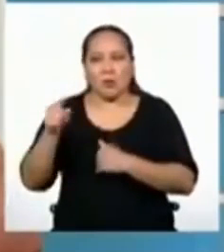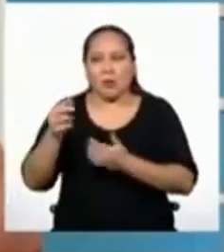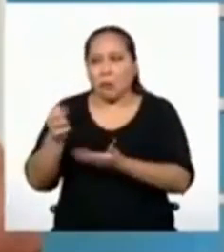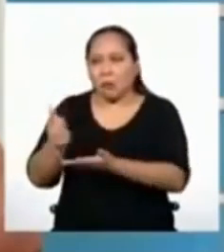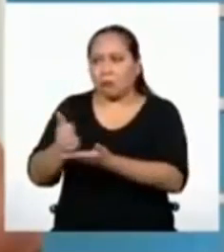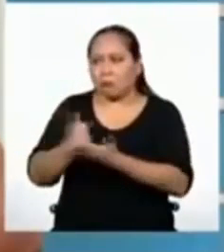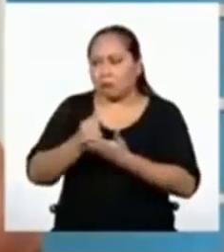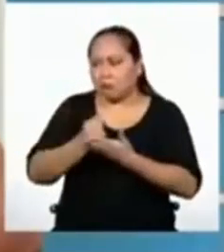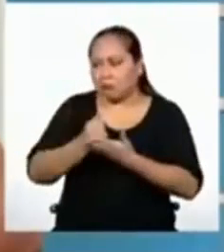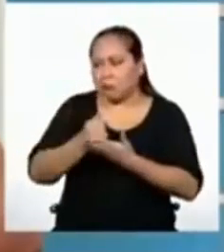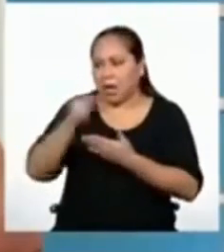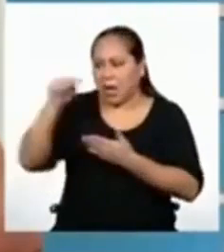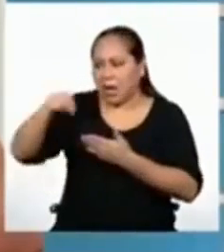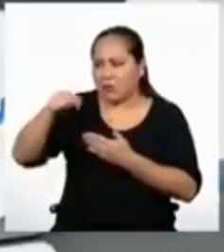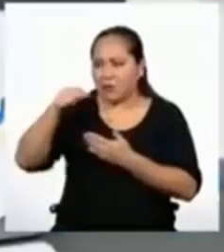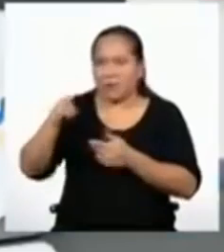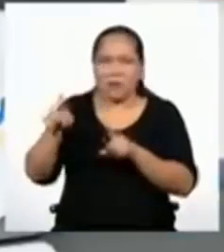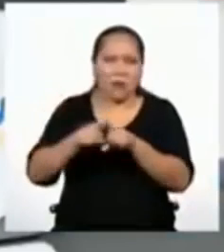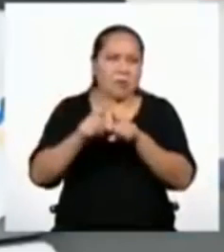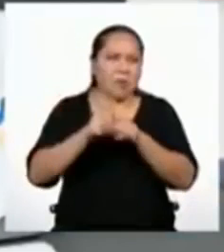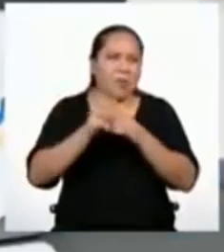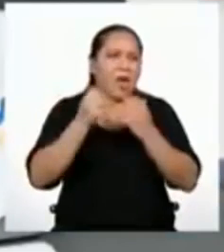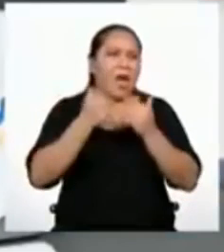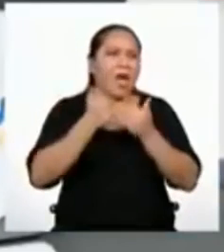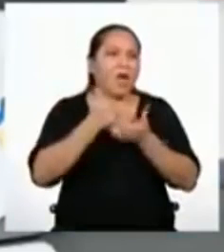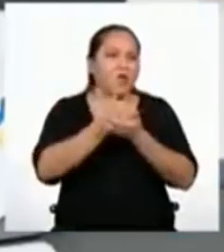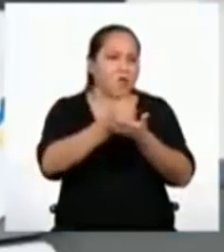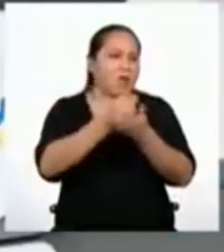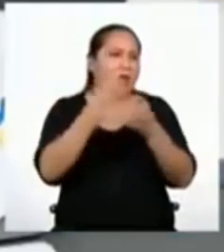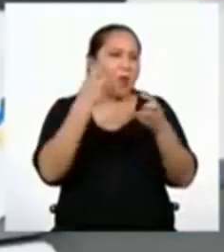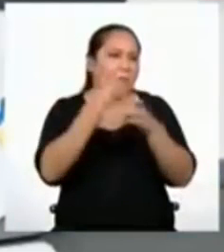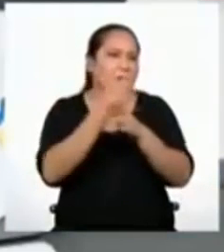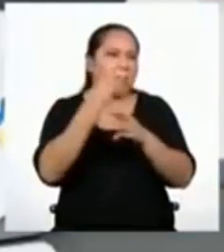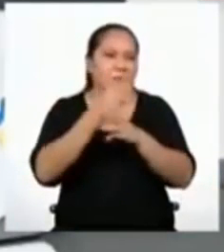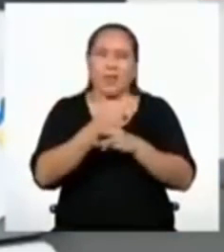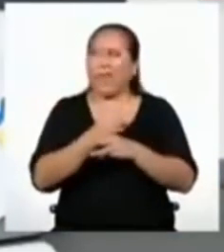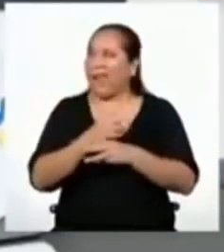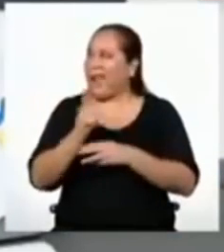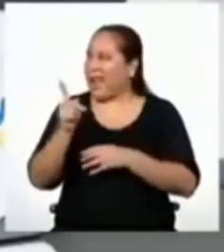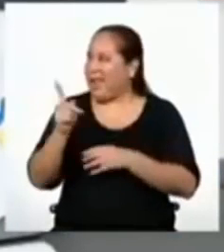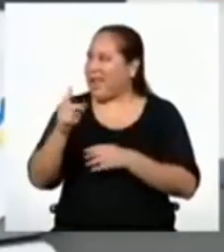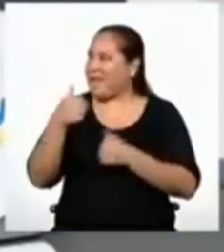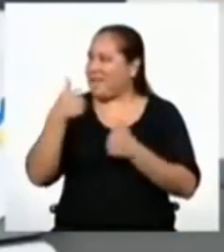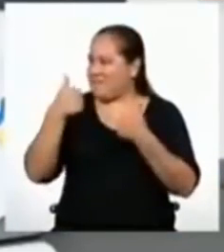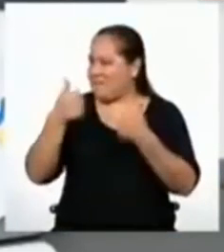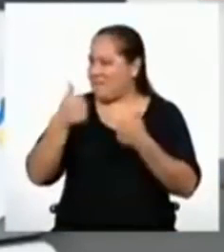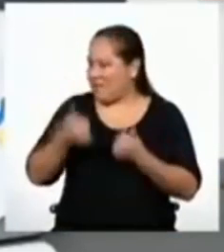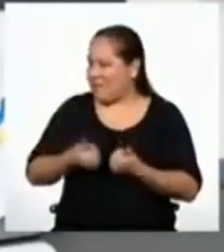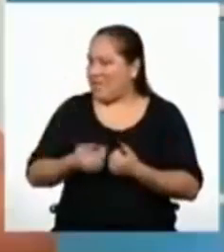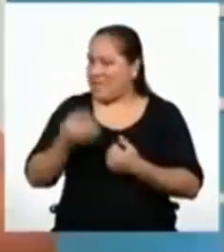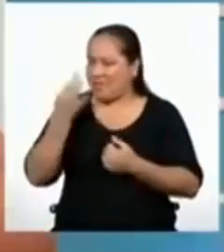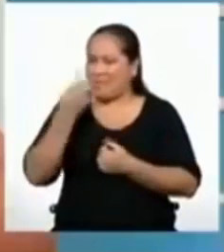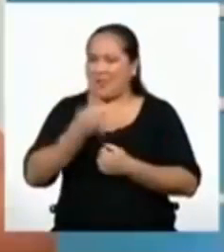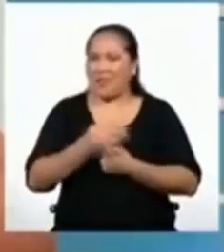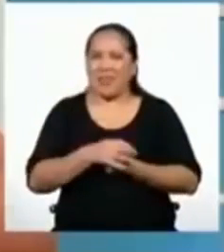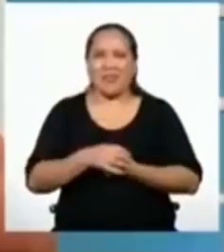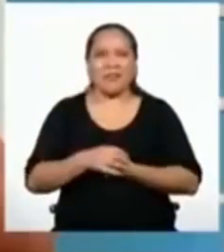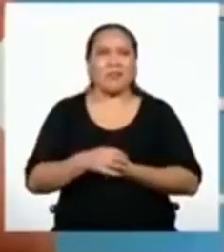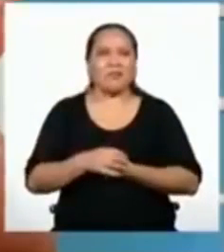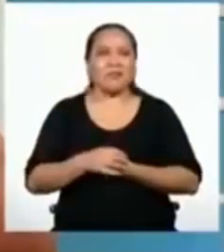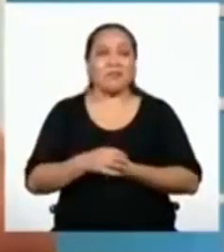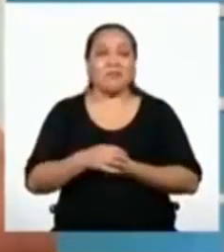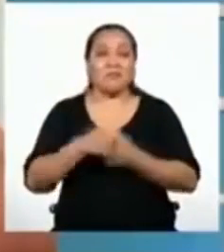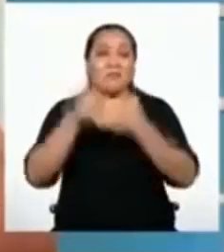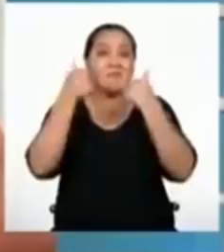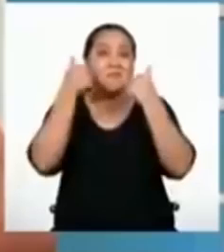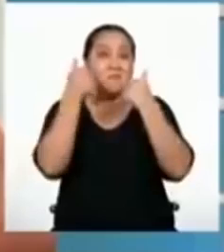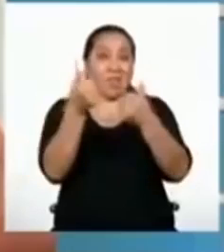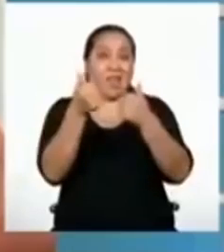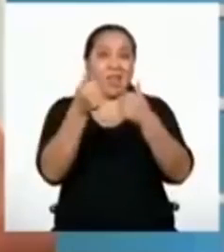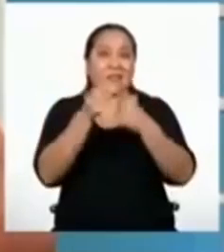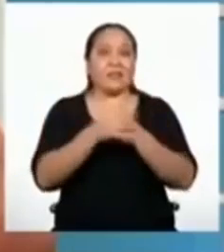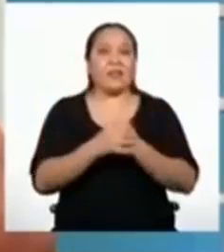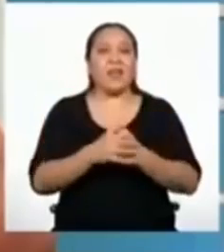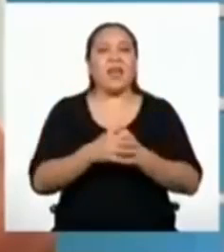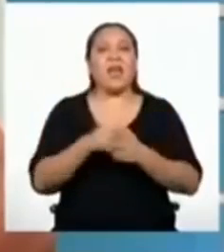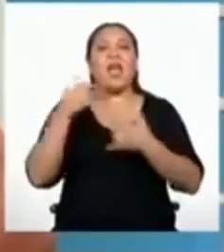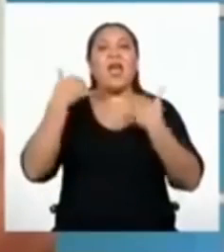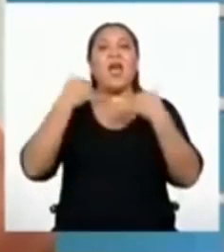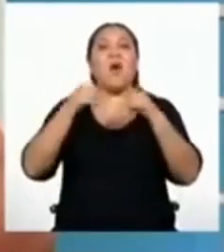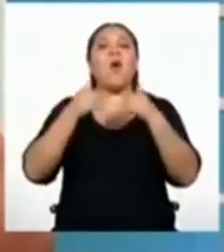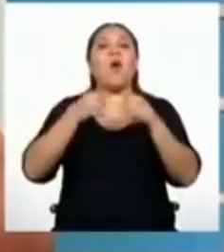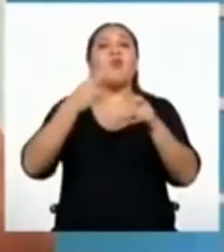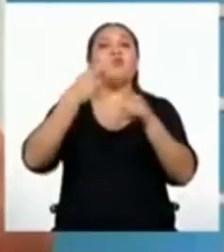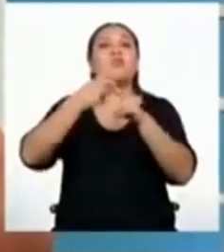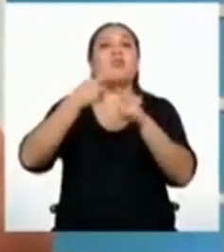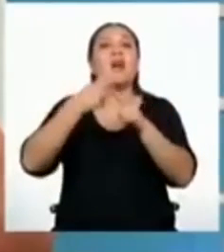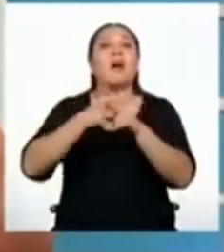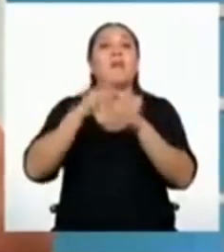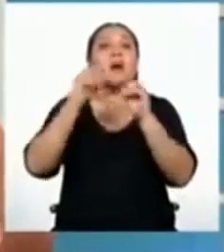hacer uso de la matemática. ¡Uy, ya! Sale. Eso suena bastante bien, la verdad. Genial. El juego se